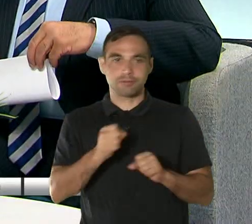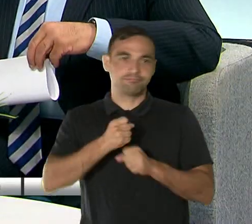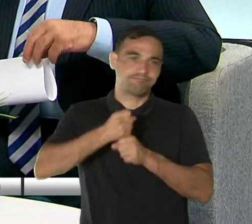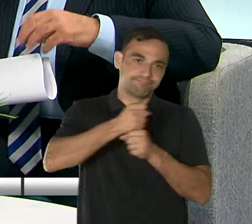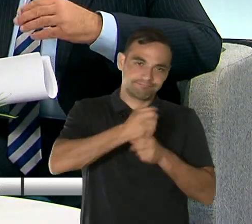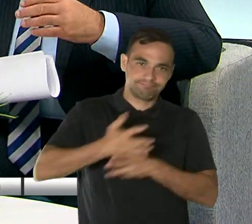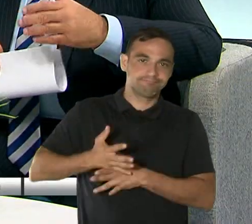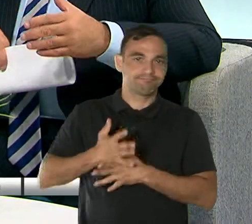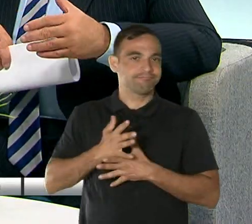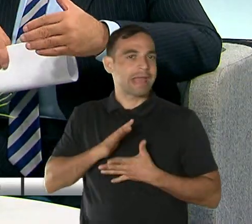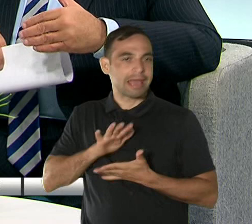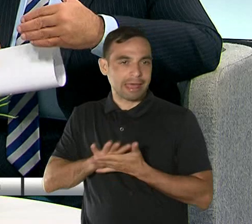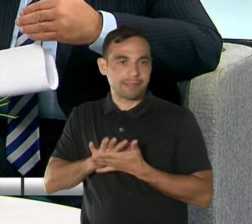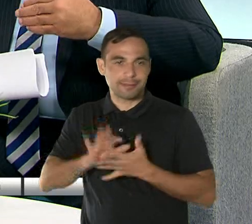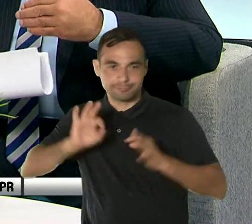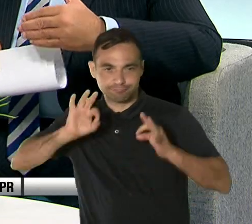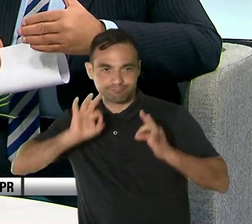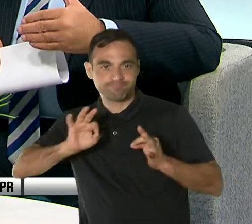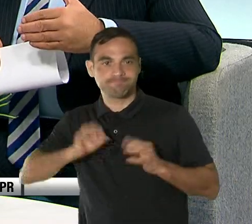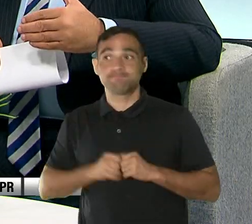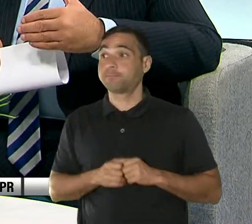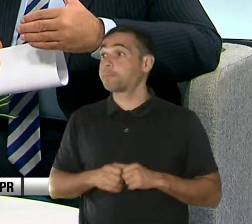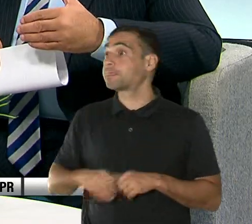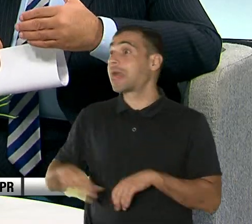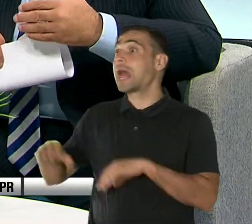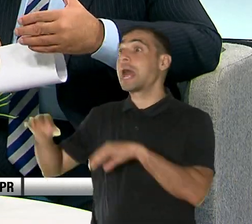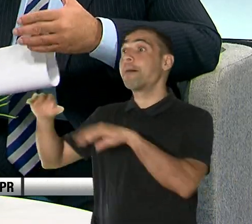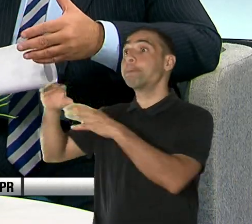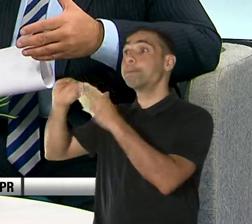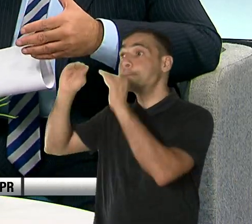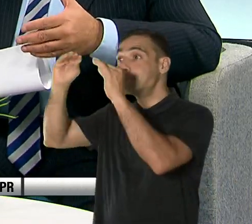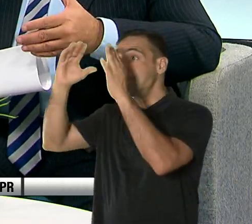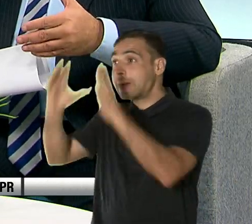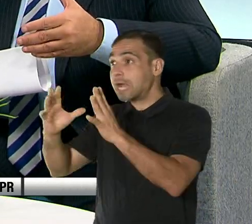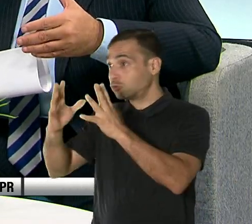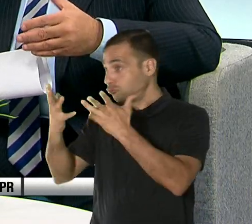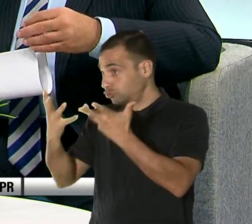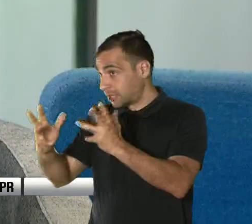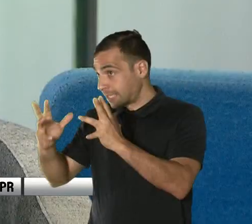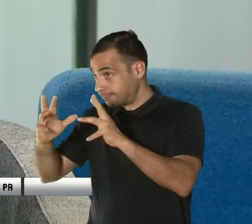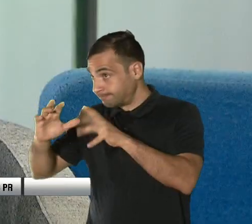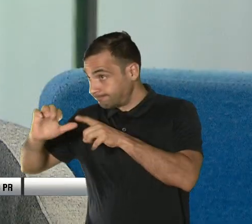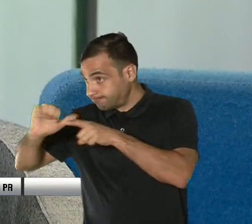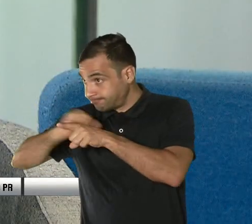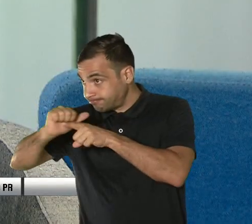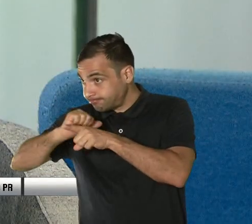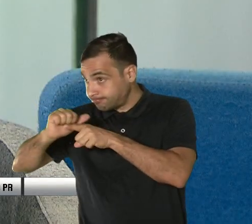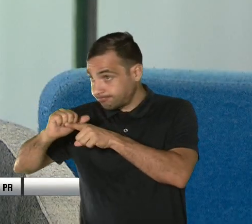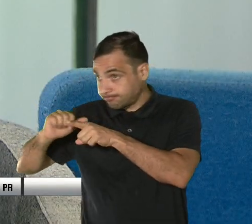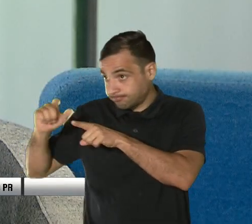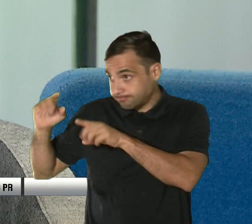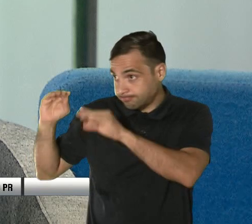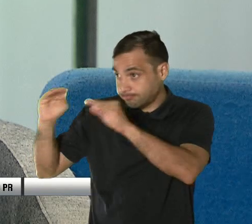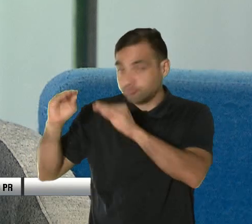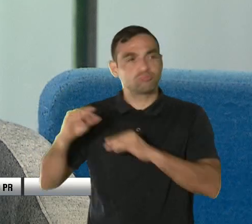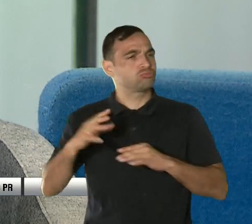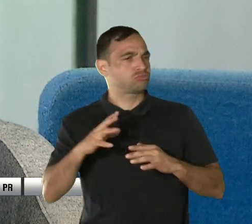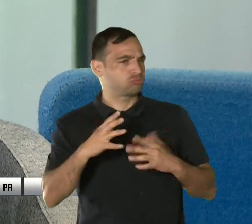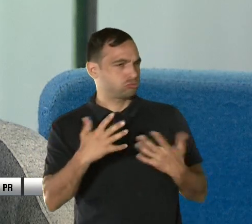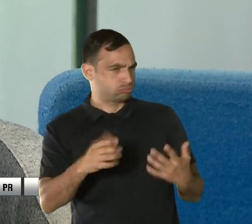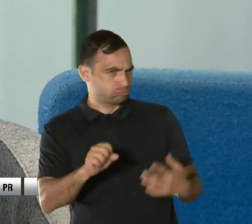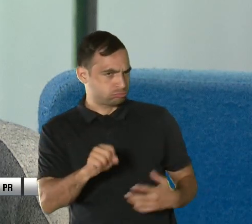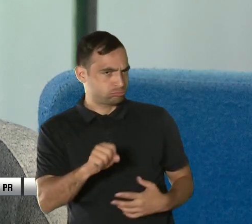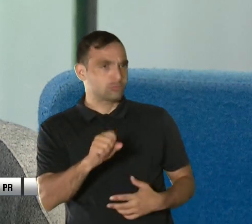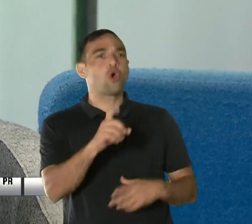facultativos se les ha orientado sobre particular? ¿Se han capacitado? Estamos, ya reunimos a los directores, los